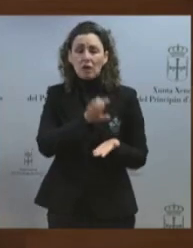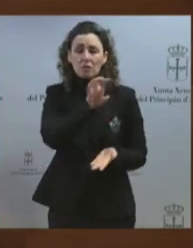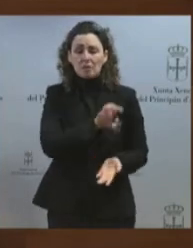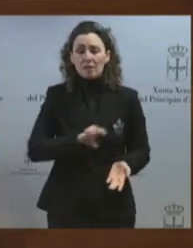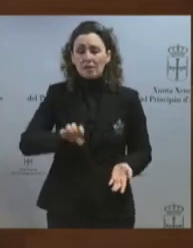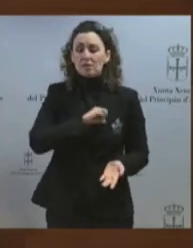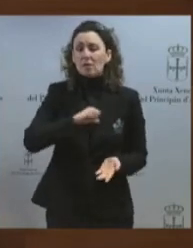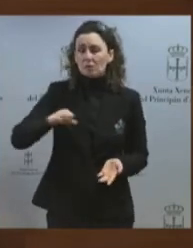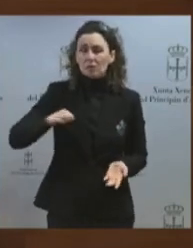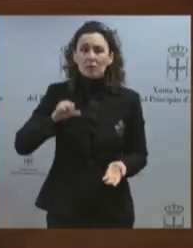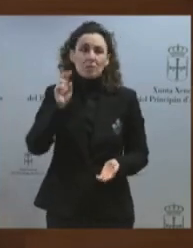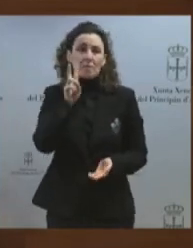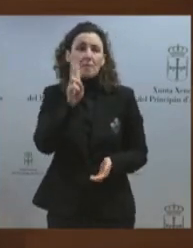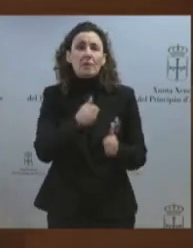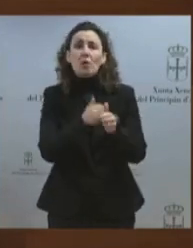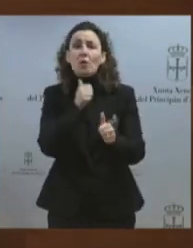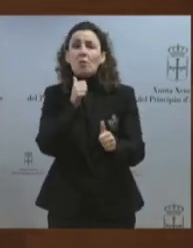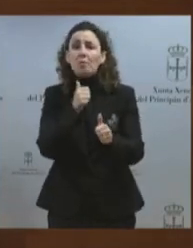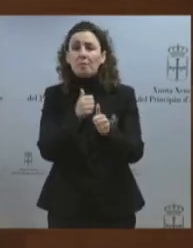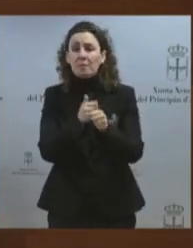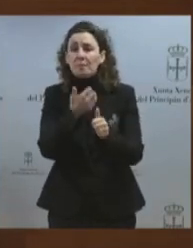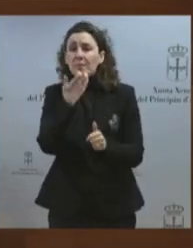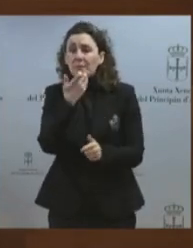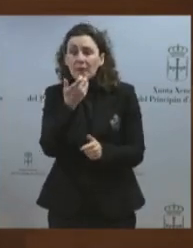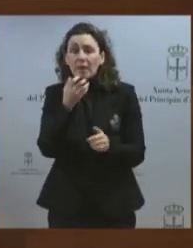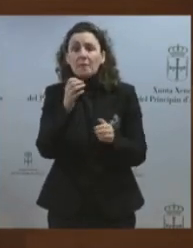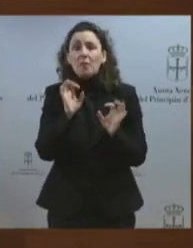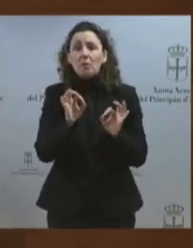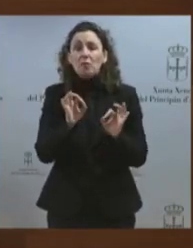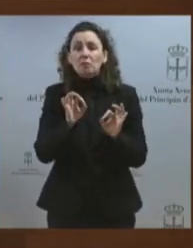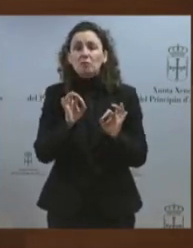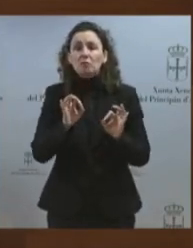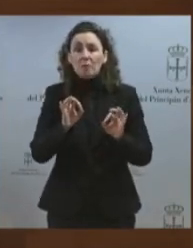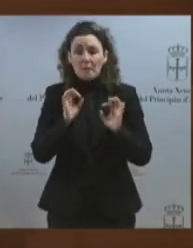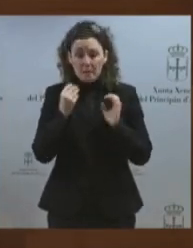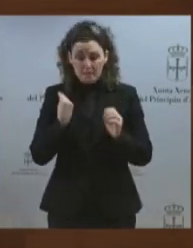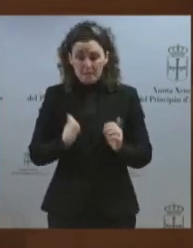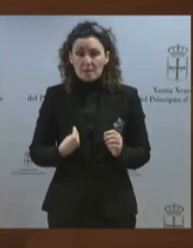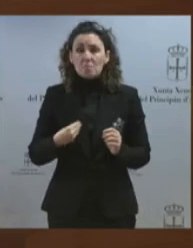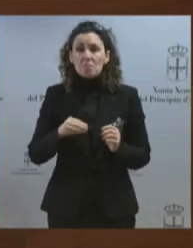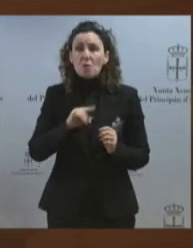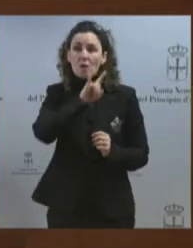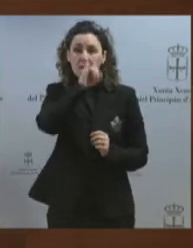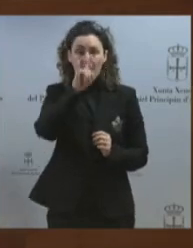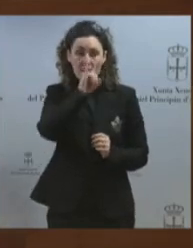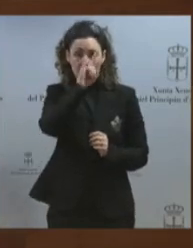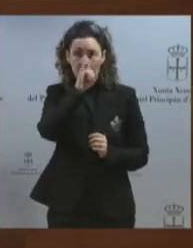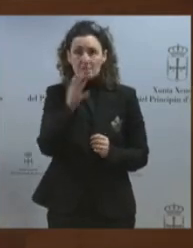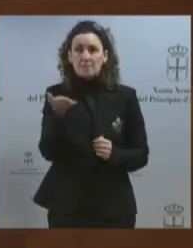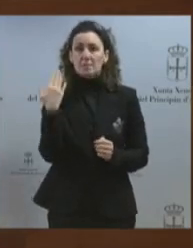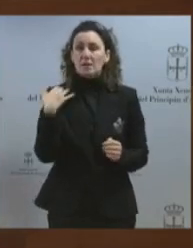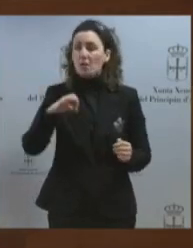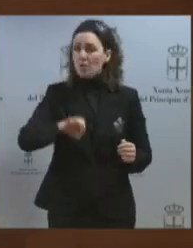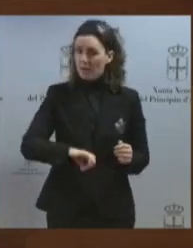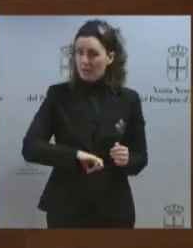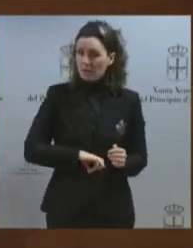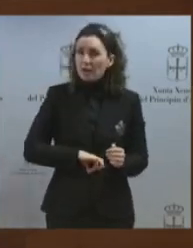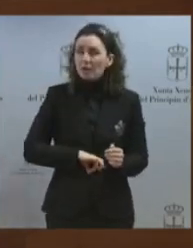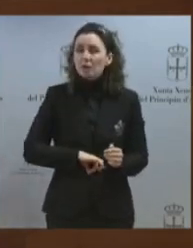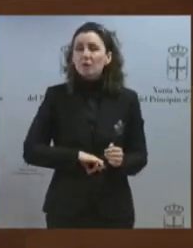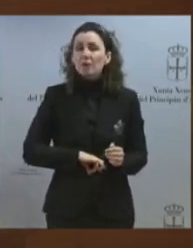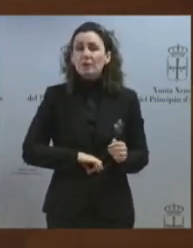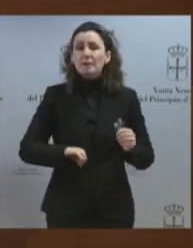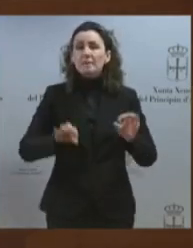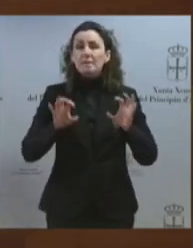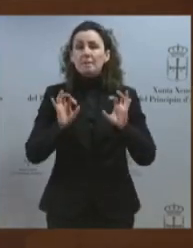Cabildo de Gran Canaria realizó recientemente, en el pasado mes de enero, un acto de reparación de todos sus empleados que fueron